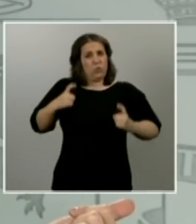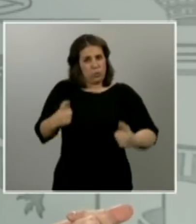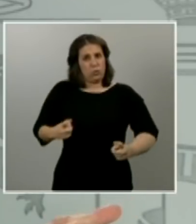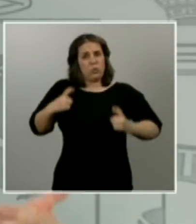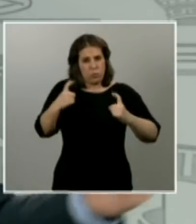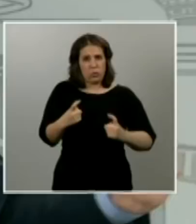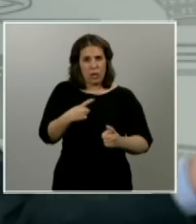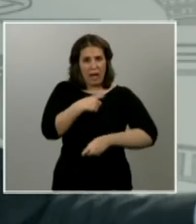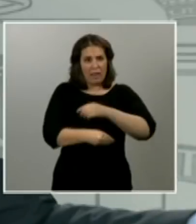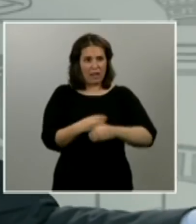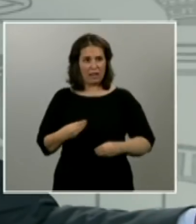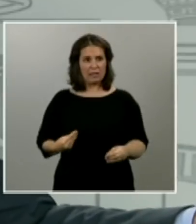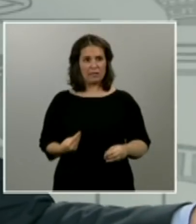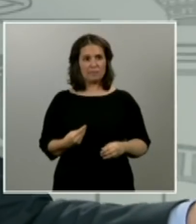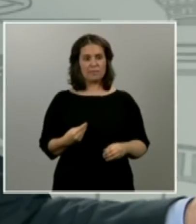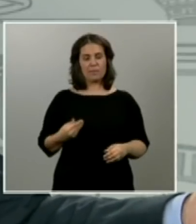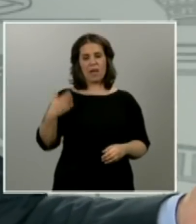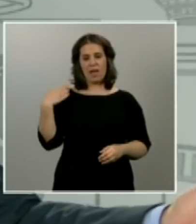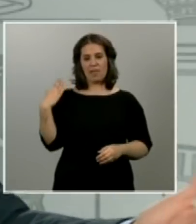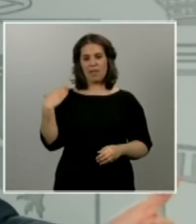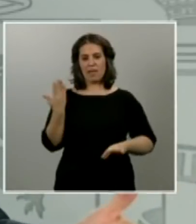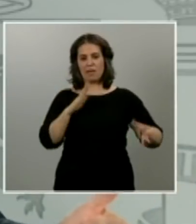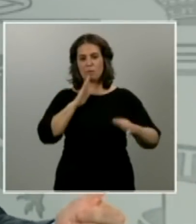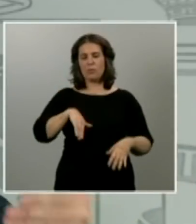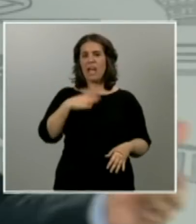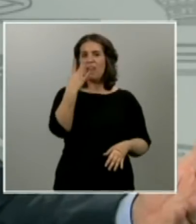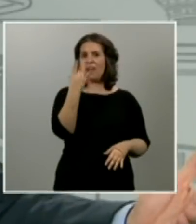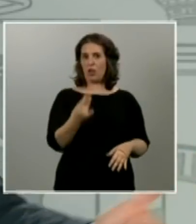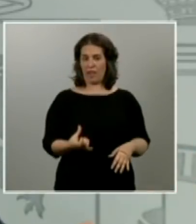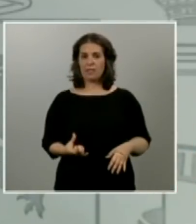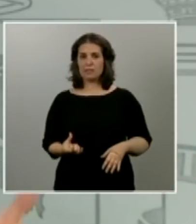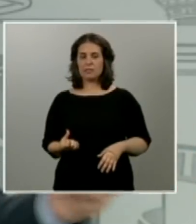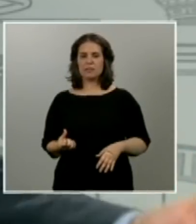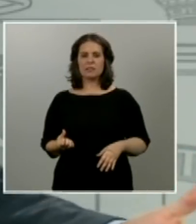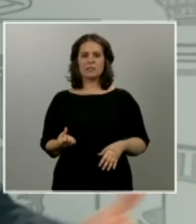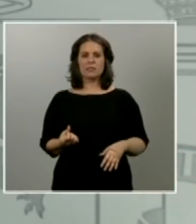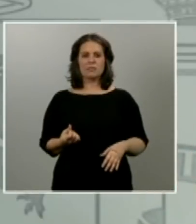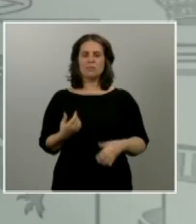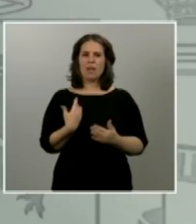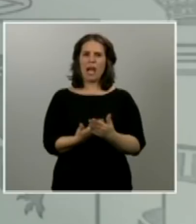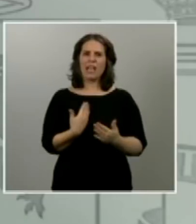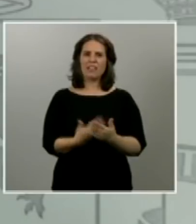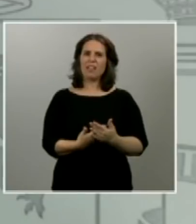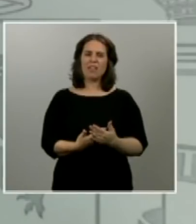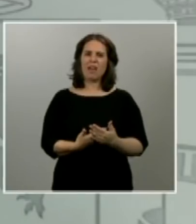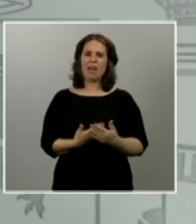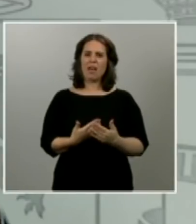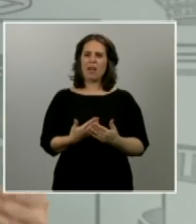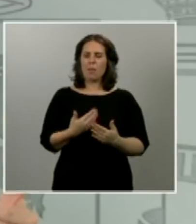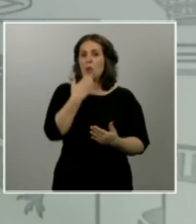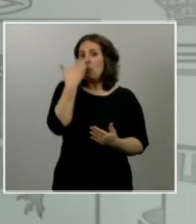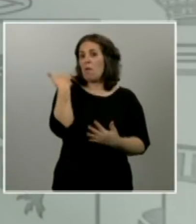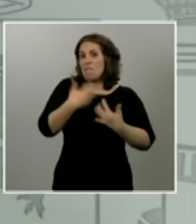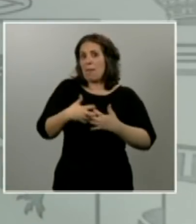no sé hace cinco días por poneros un ejemplo no teníamos garantizado que la fábrica que fui a visitar ayer pudiera